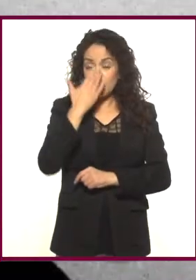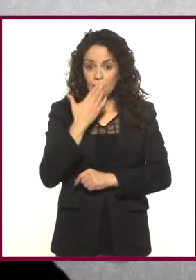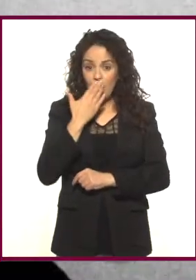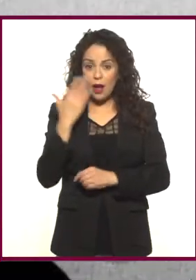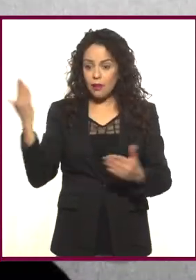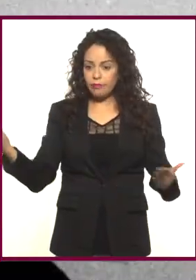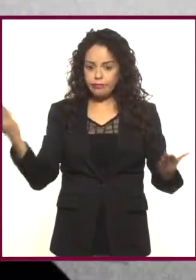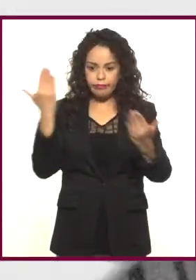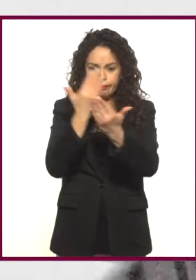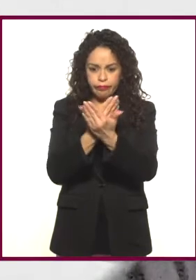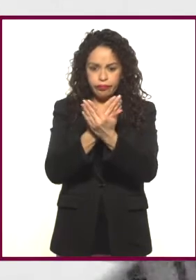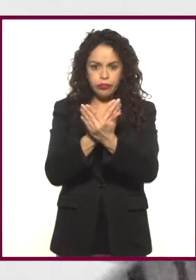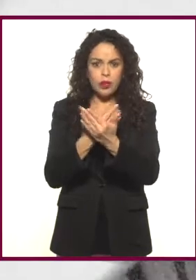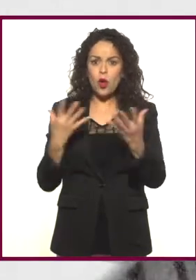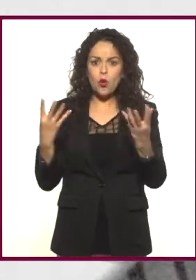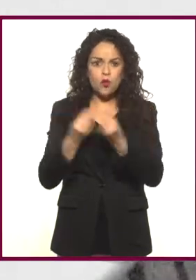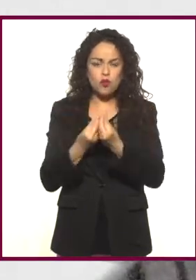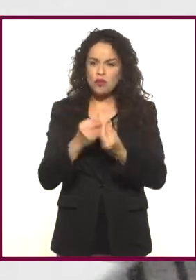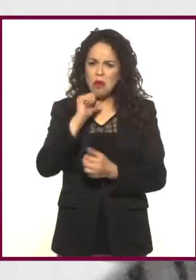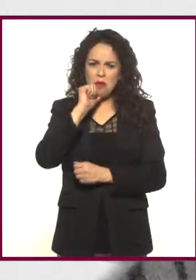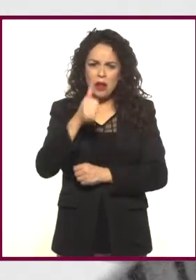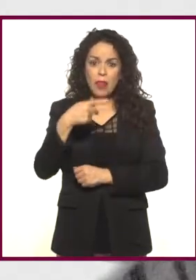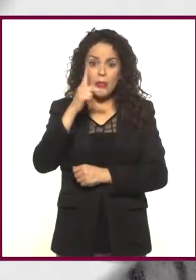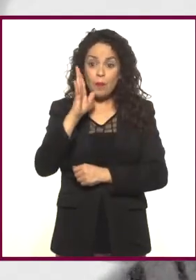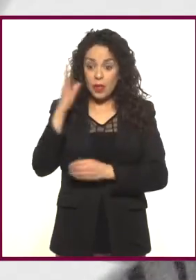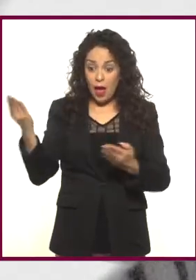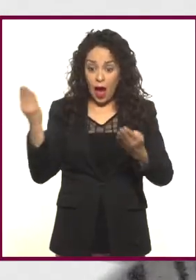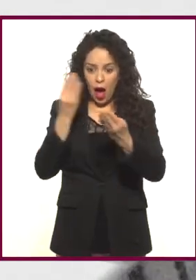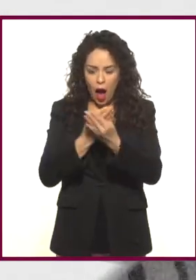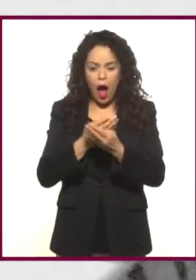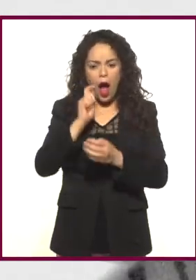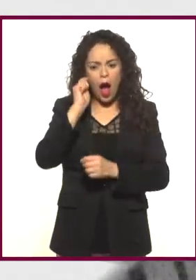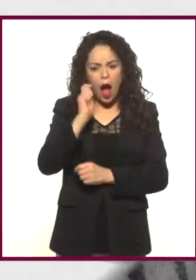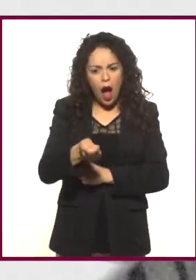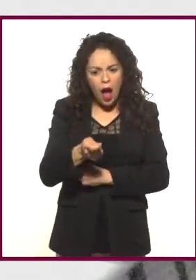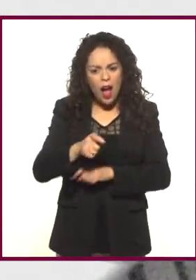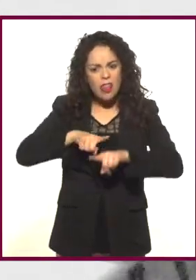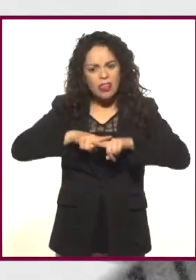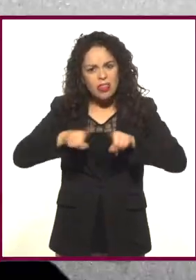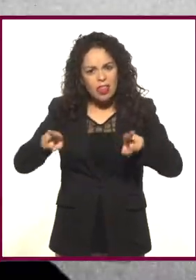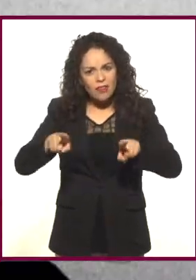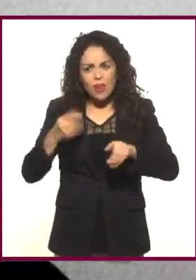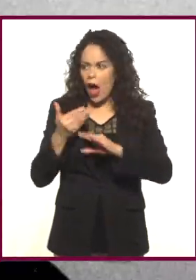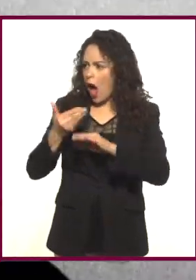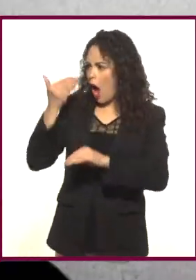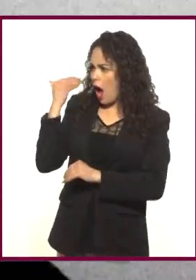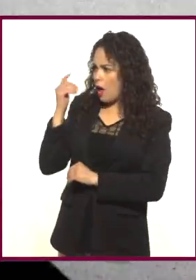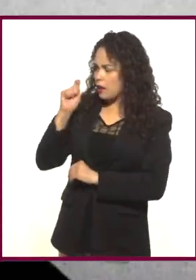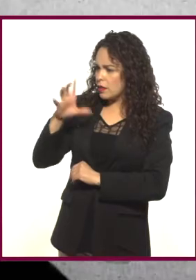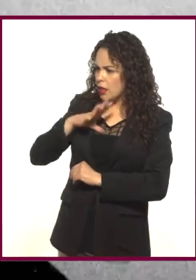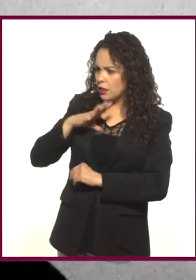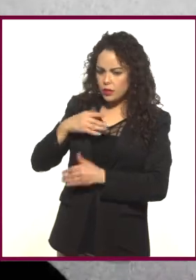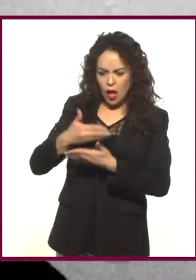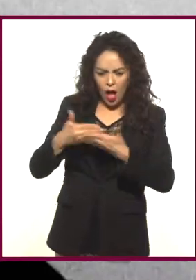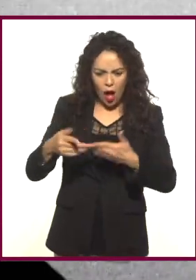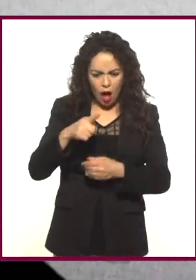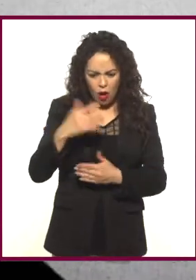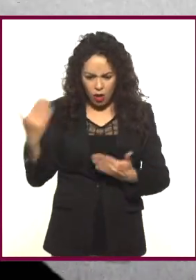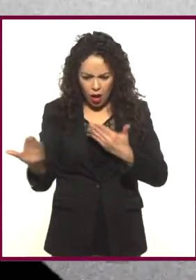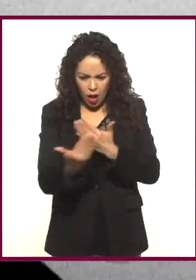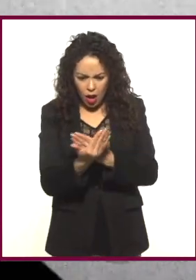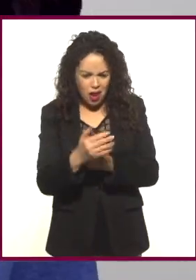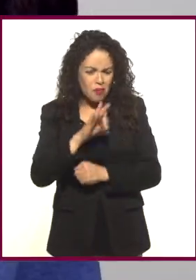no tienen relación entre sí, pero unidas tienen un nuevo significado. Agrega algo a la situación que tenías. Puede ser cualquier cosa.